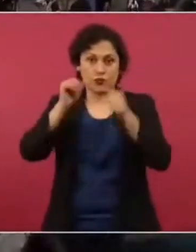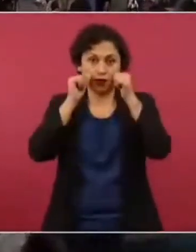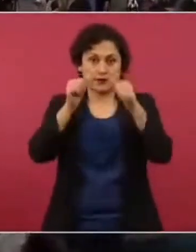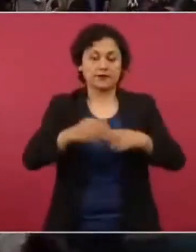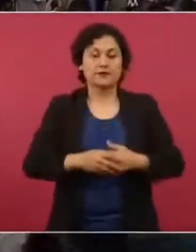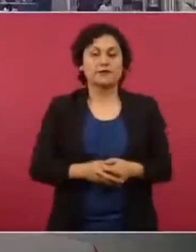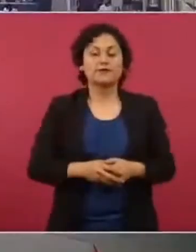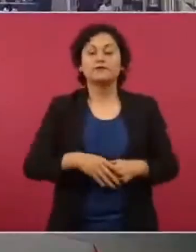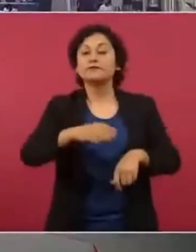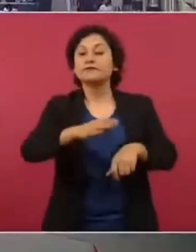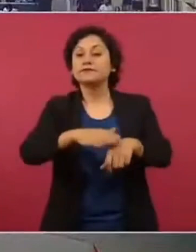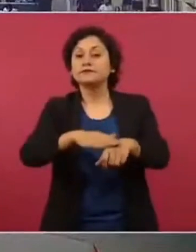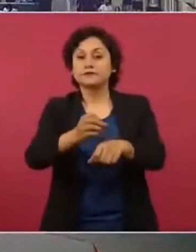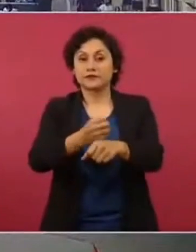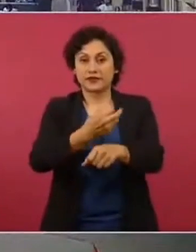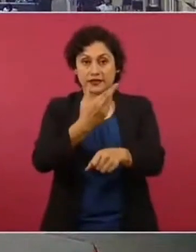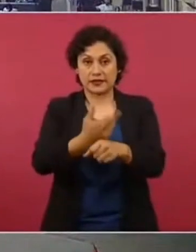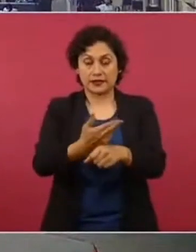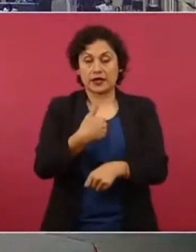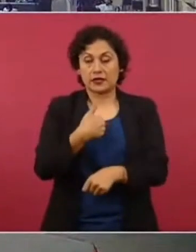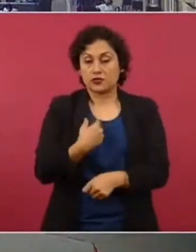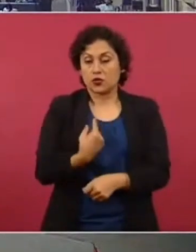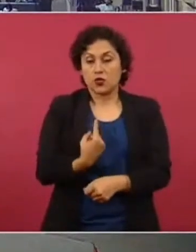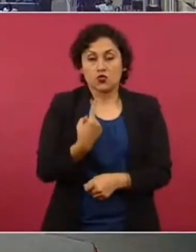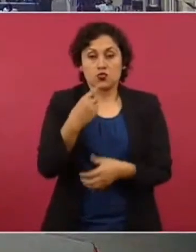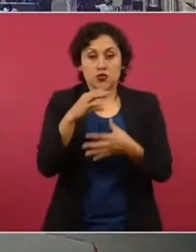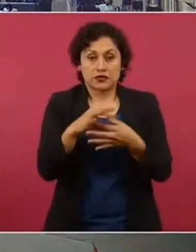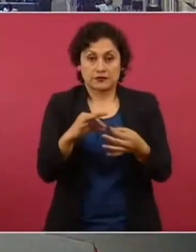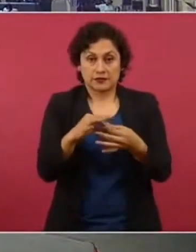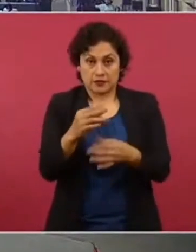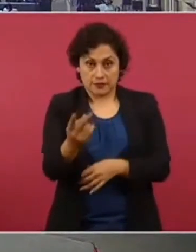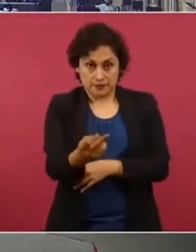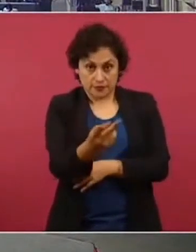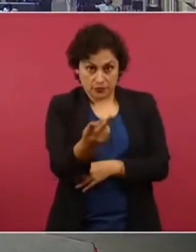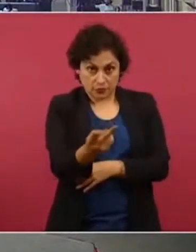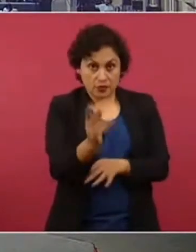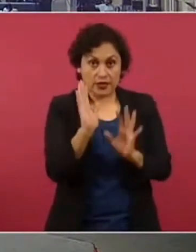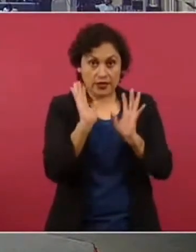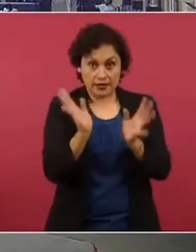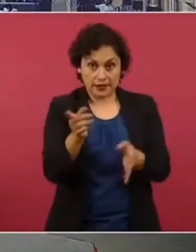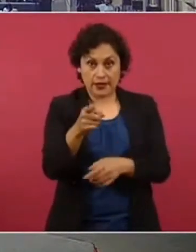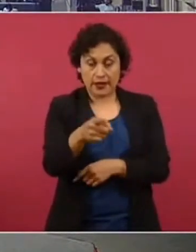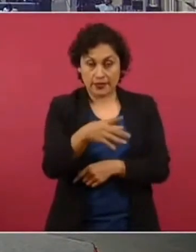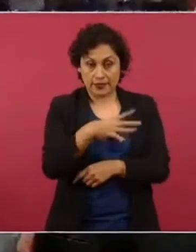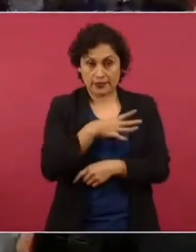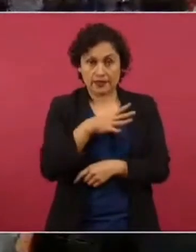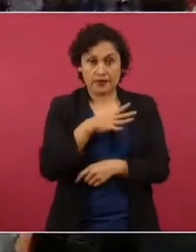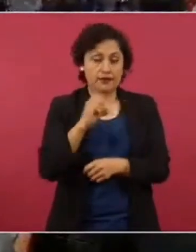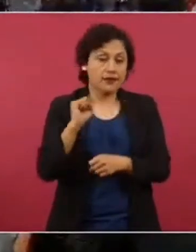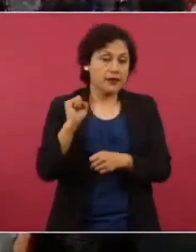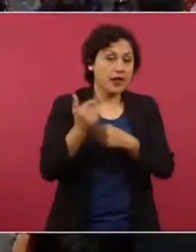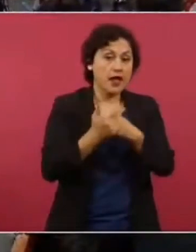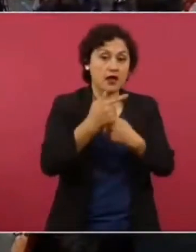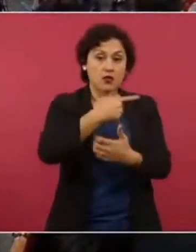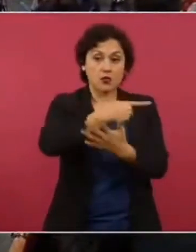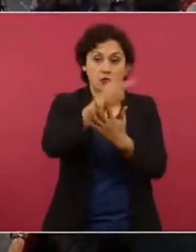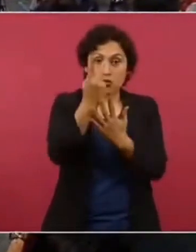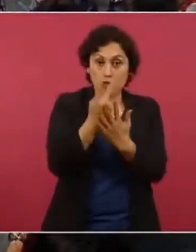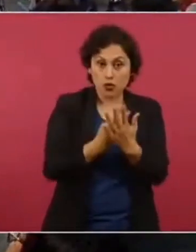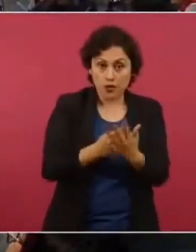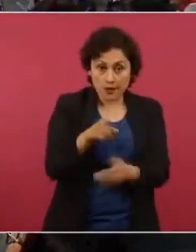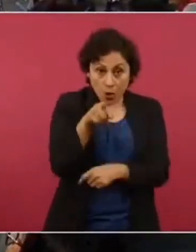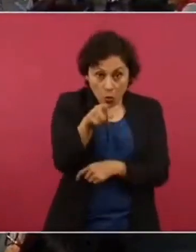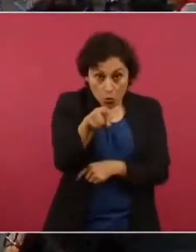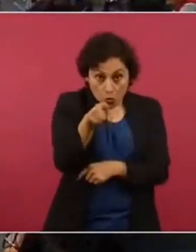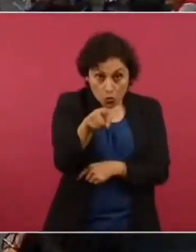Secretaria, nada más me refería yo precisamente a que si usted ya tendría en mente algún programa, usted en